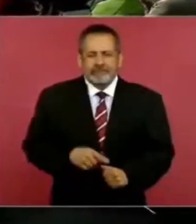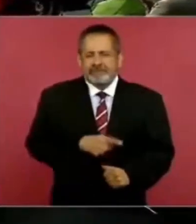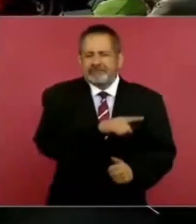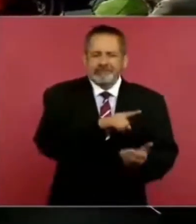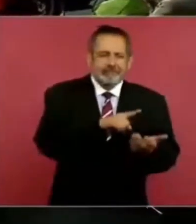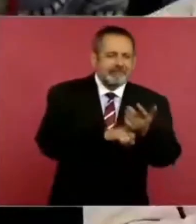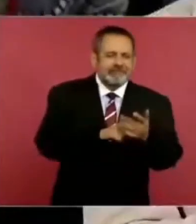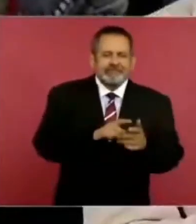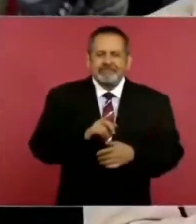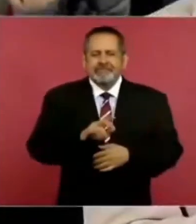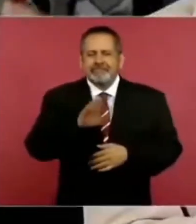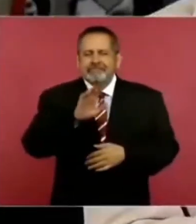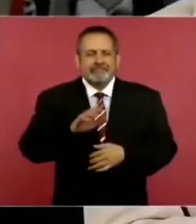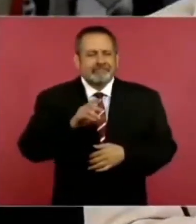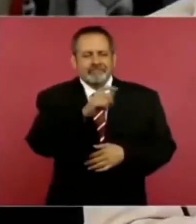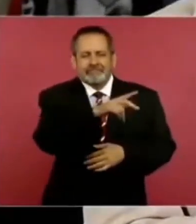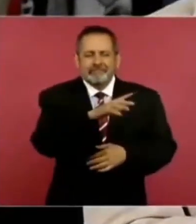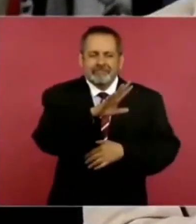de buitres.